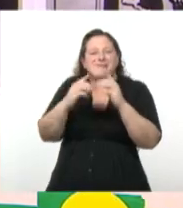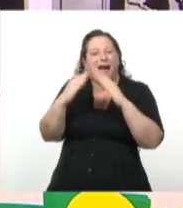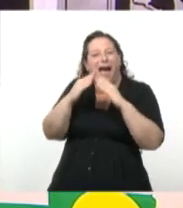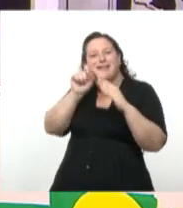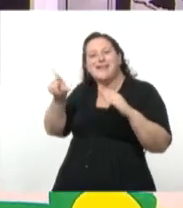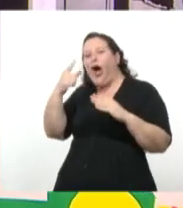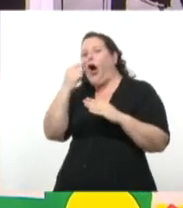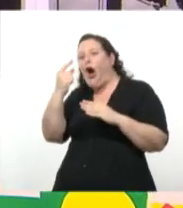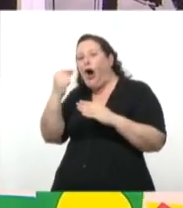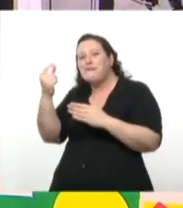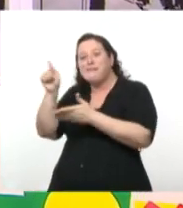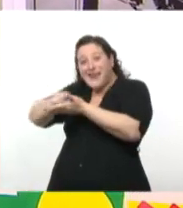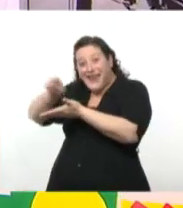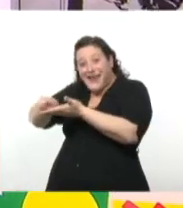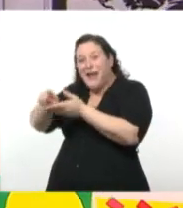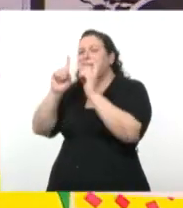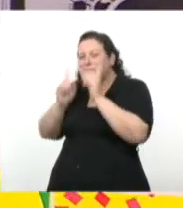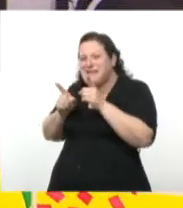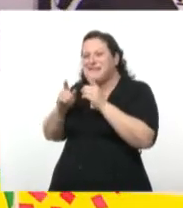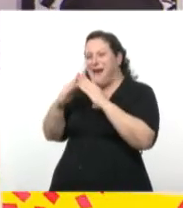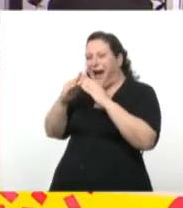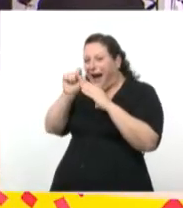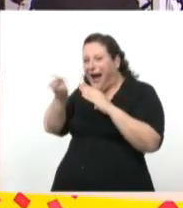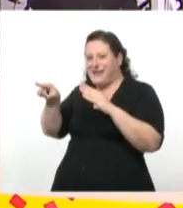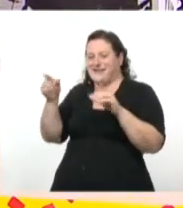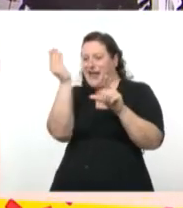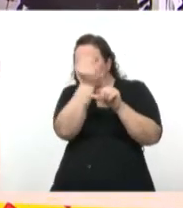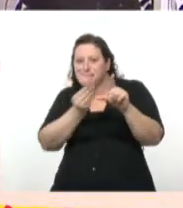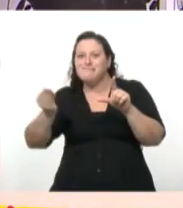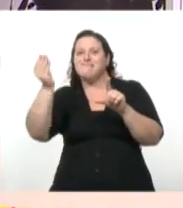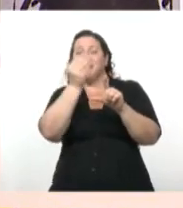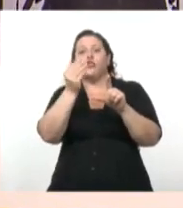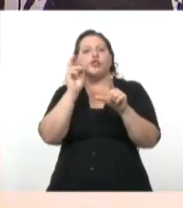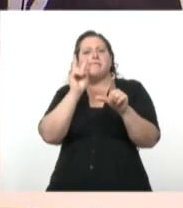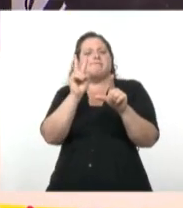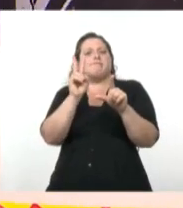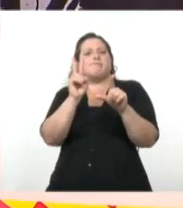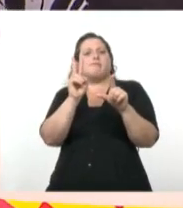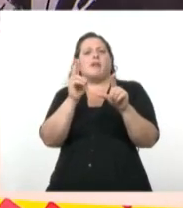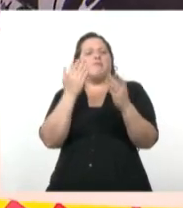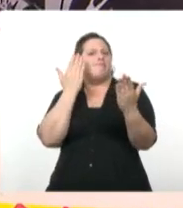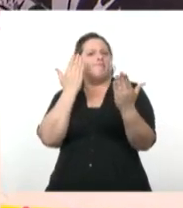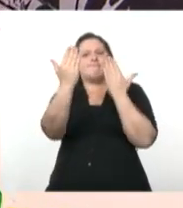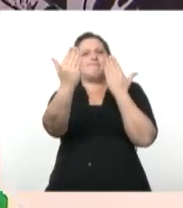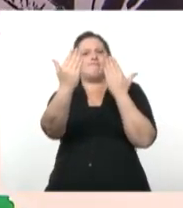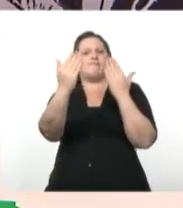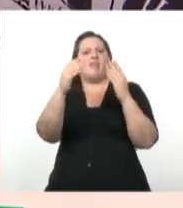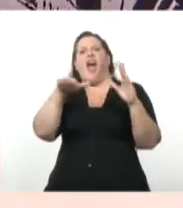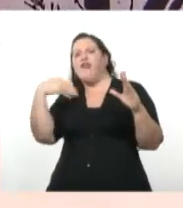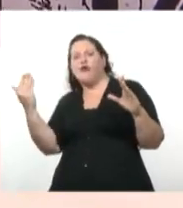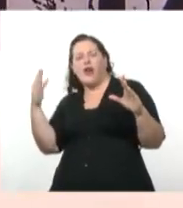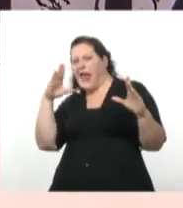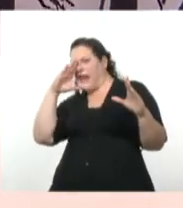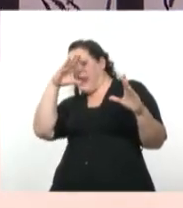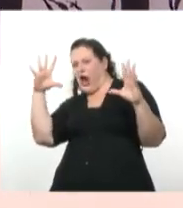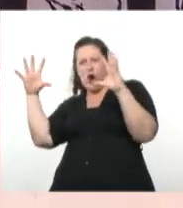memoria cuenta. Entonces, acá tenemos este gran contraste entre negro afuera y esta luz de adentro. Y fíjate que